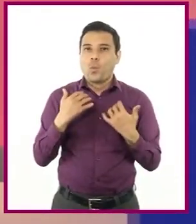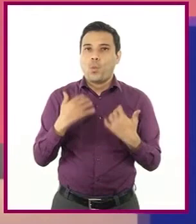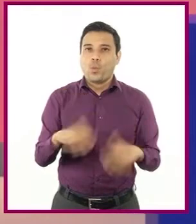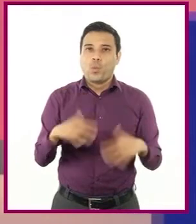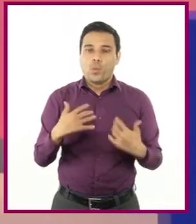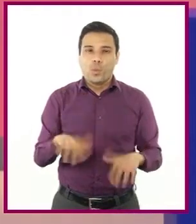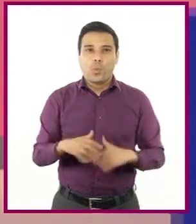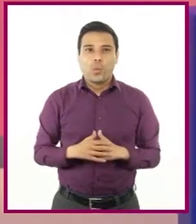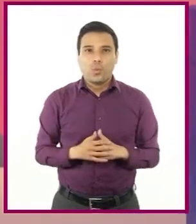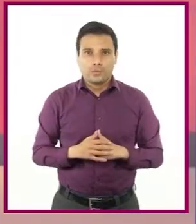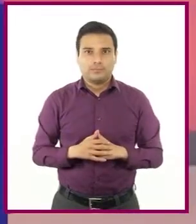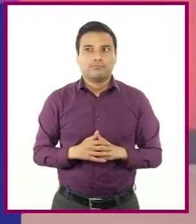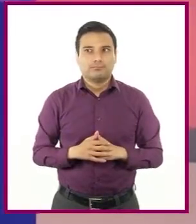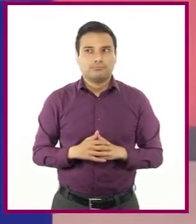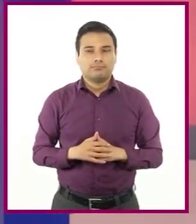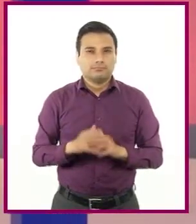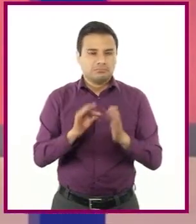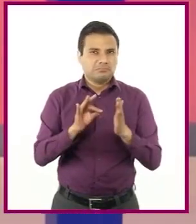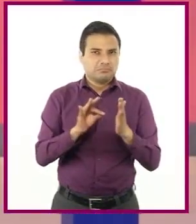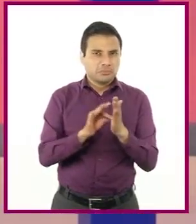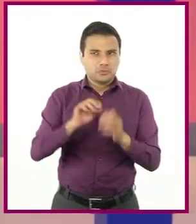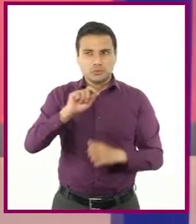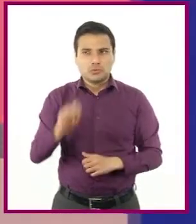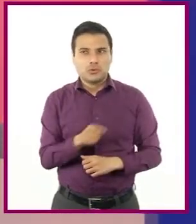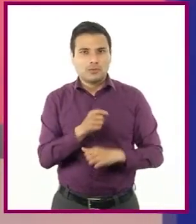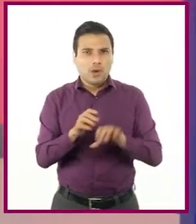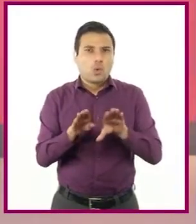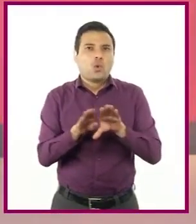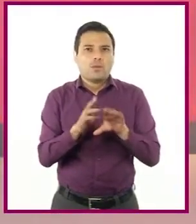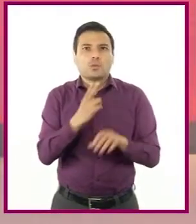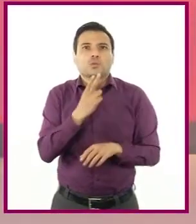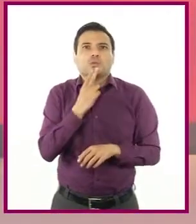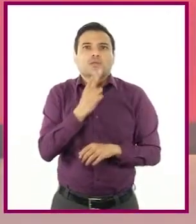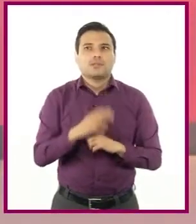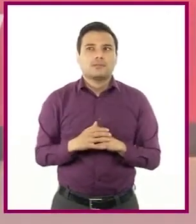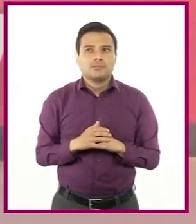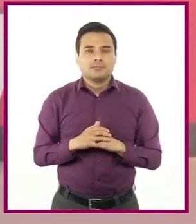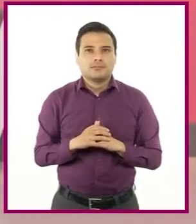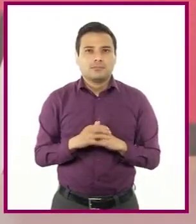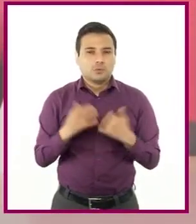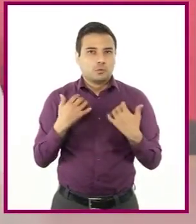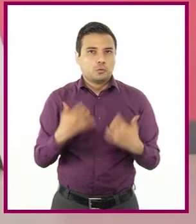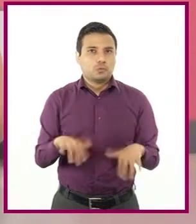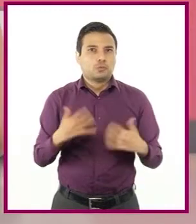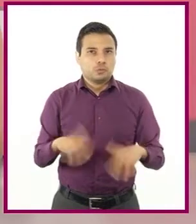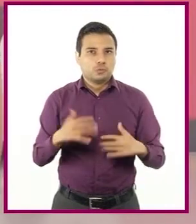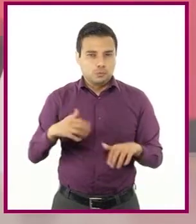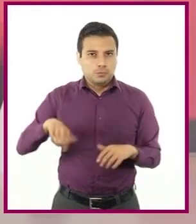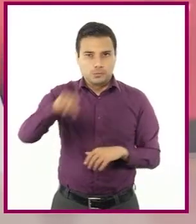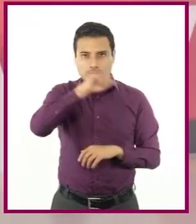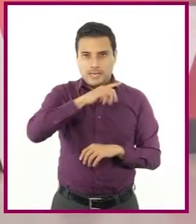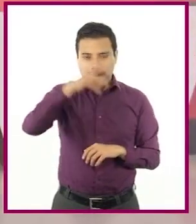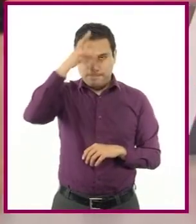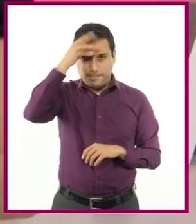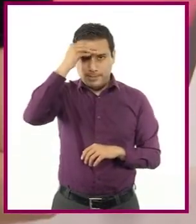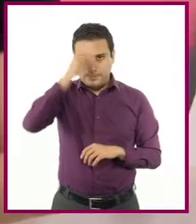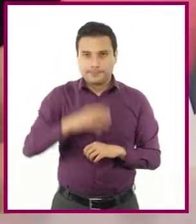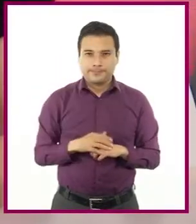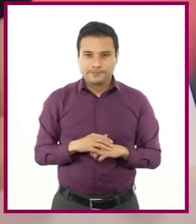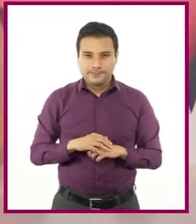permite identificar cómo se usan los signos de puntuación en un texto de este tipo para ayudarnos a interpretarlos y